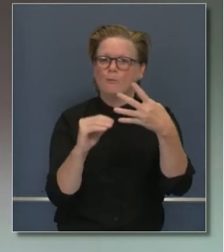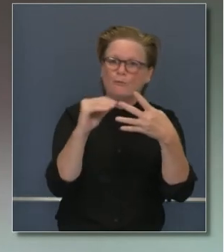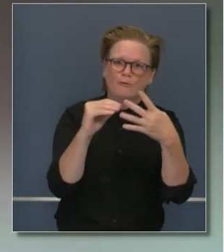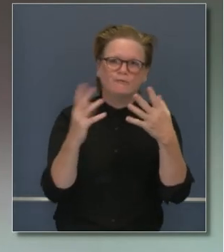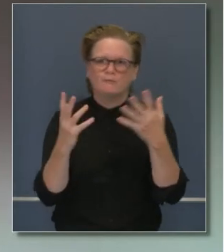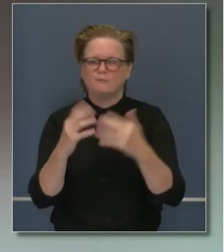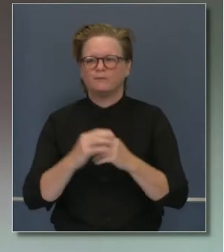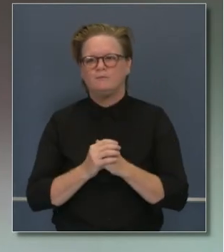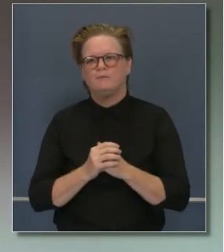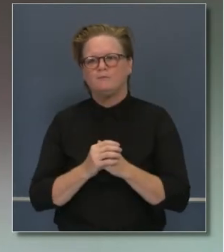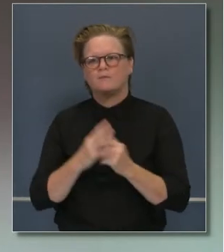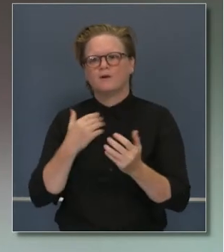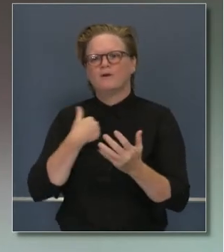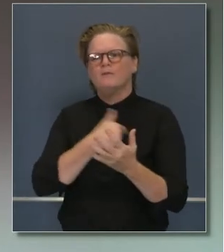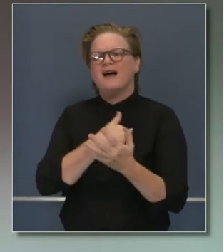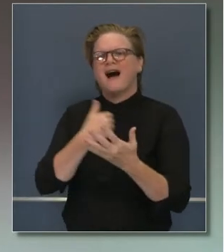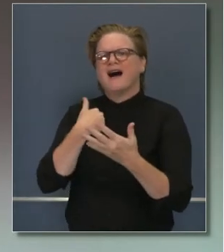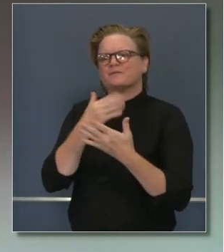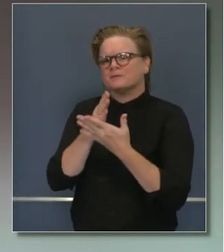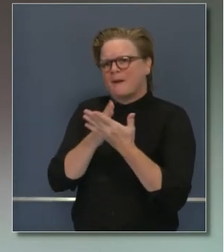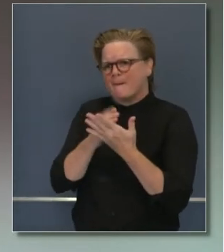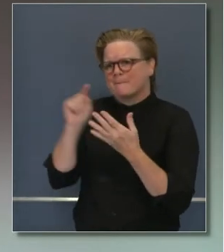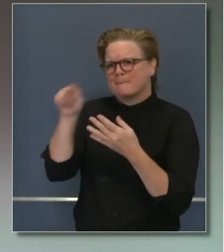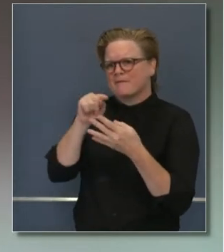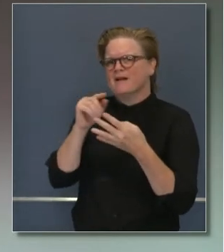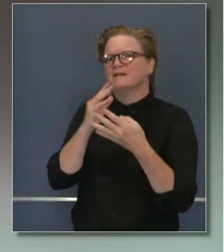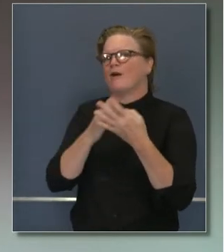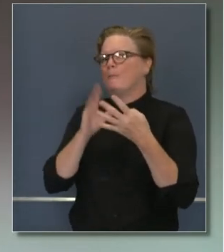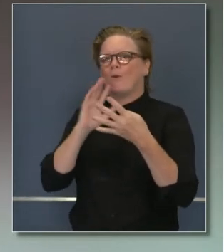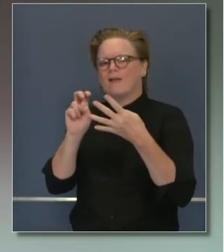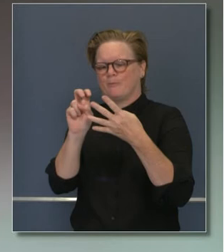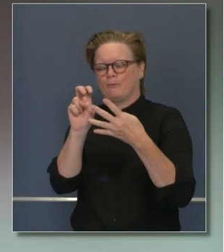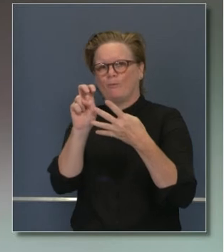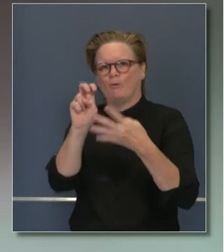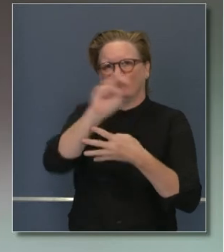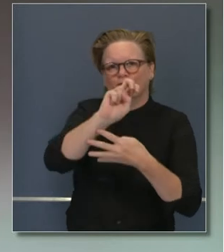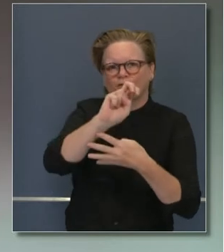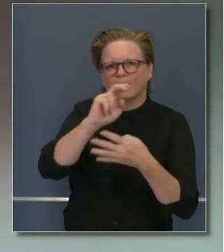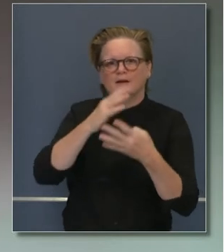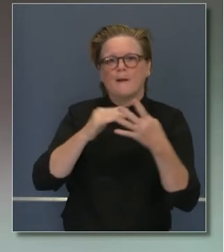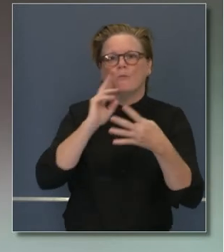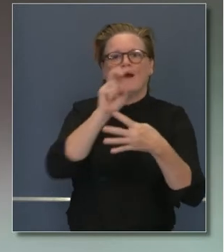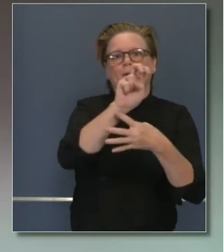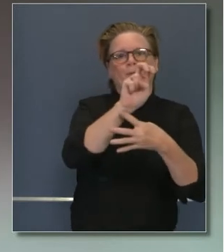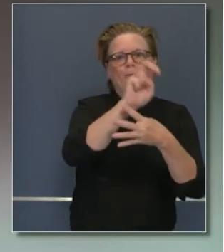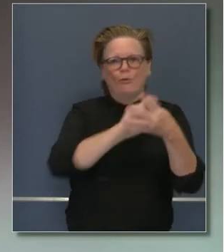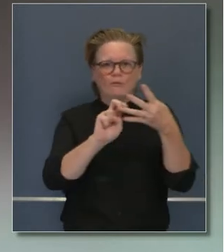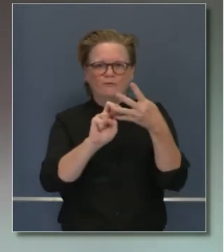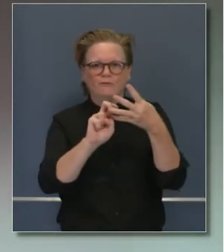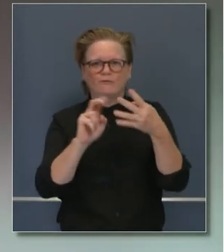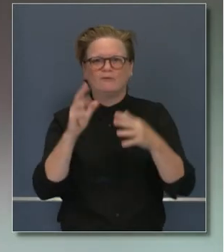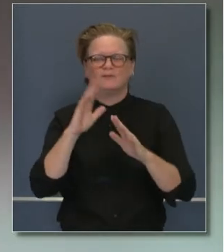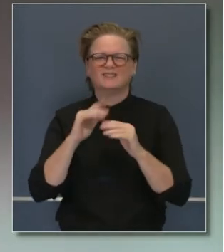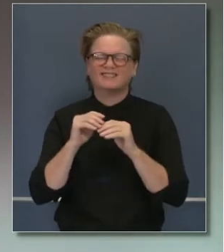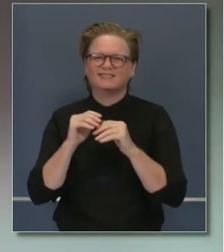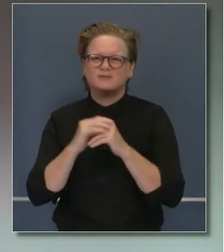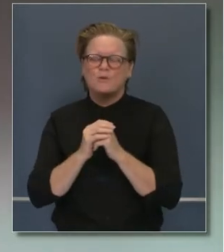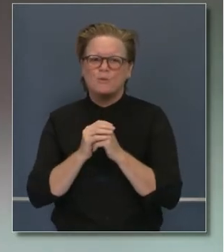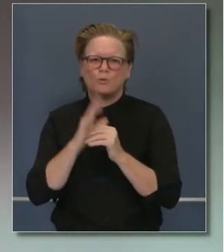niveles. Algunos condados podrán moverse a un nivel menos restrictivo. Uno o dos condados tal vez tengan que